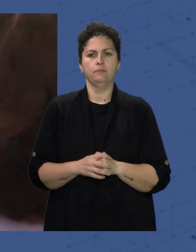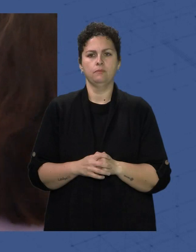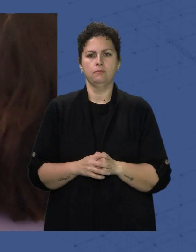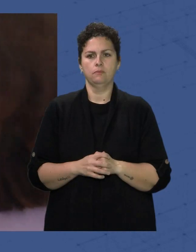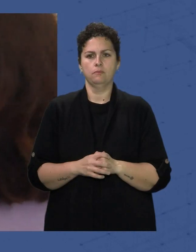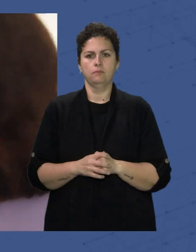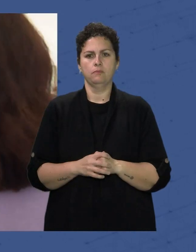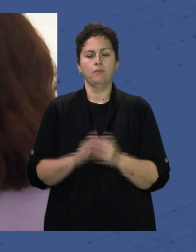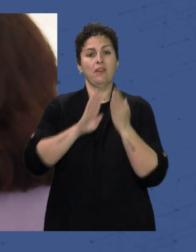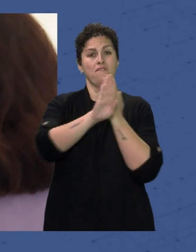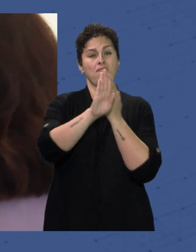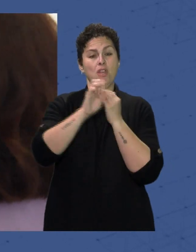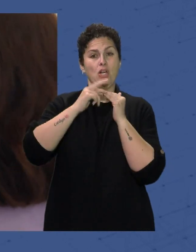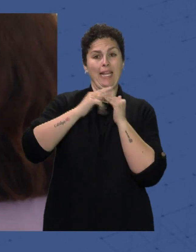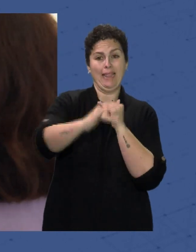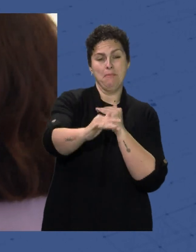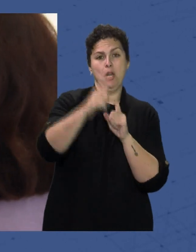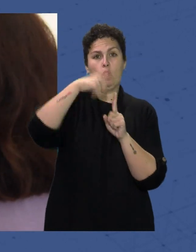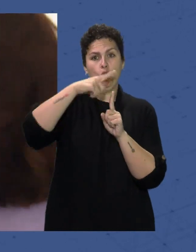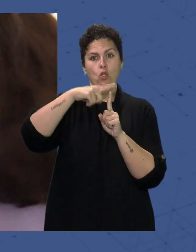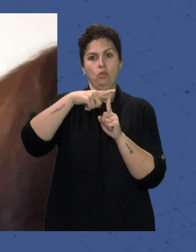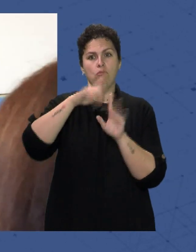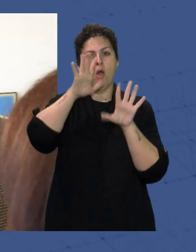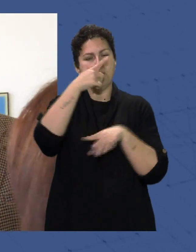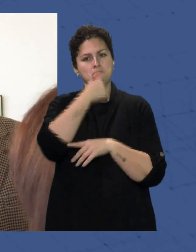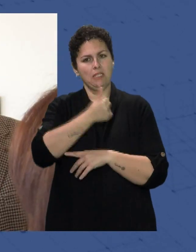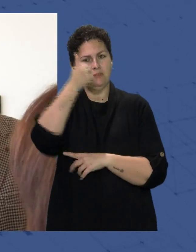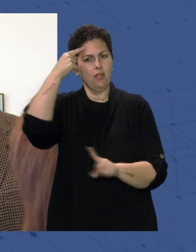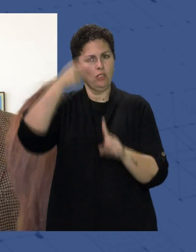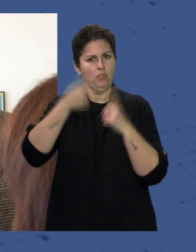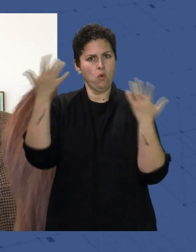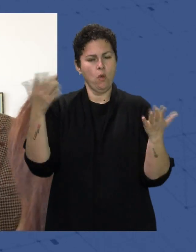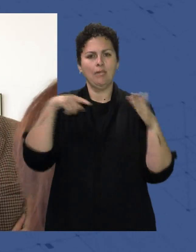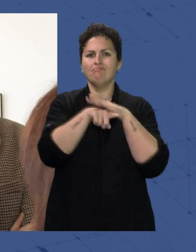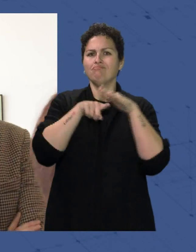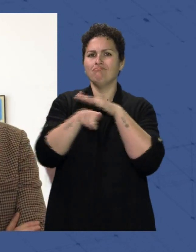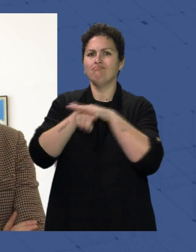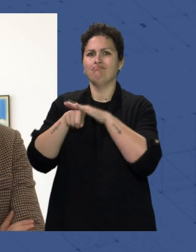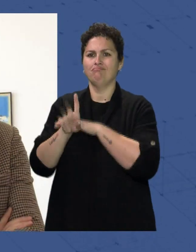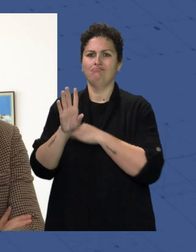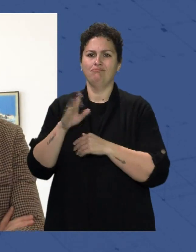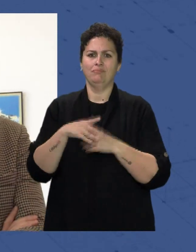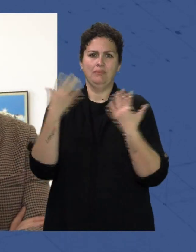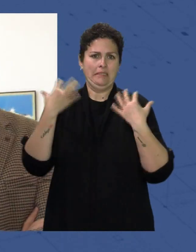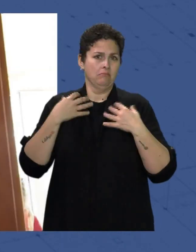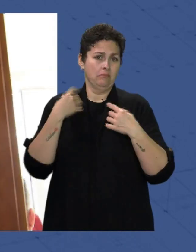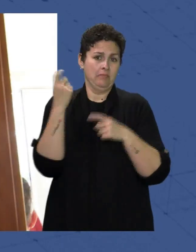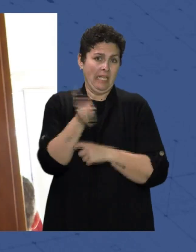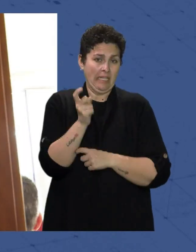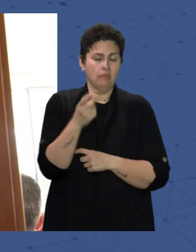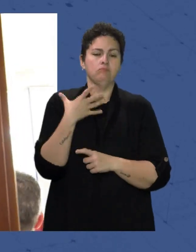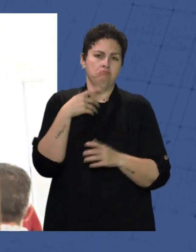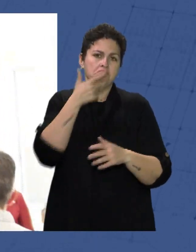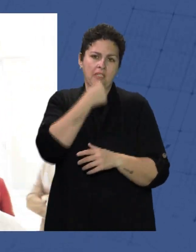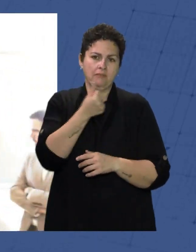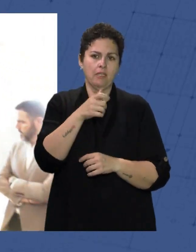Los vecinos De Retamar Y El Toyo Lo tienen más fácil Para realizar Los trámites De gestión frecuentes Y es que Ya se